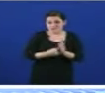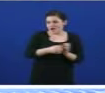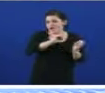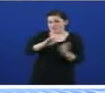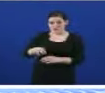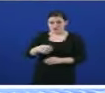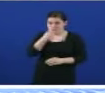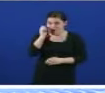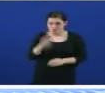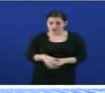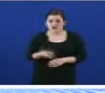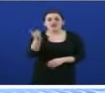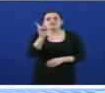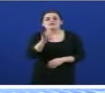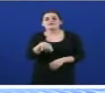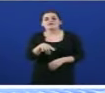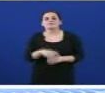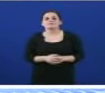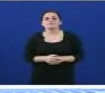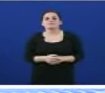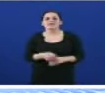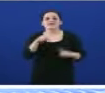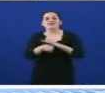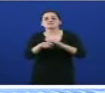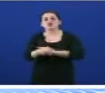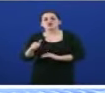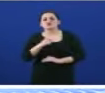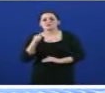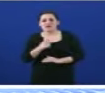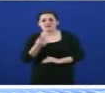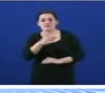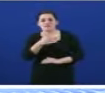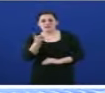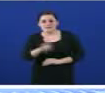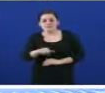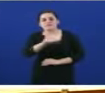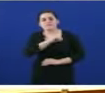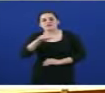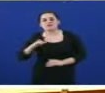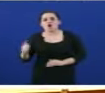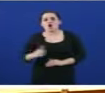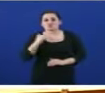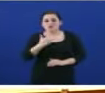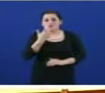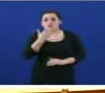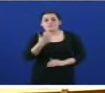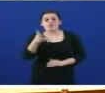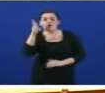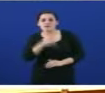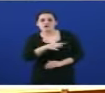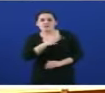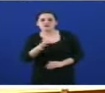Galiza o introductor das novas formas de xestión hospitalaria. Da privatización dos novos hospitais de Vigo e de